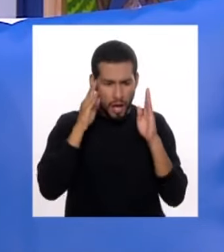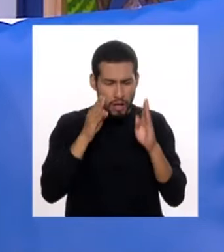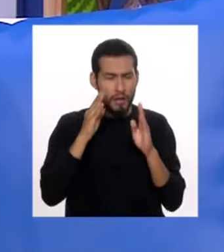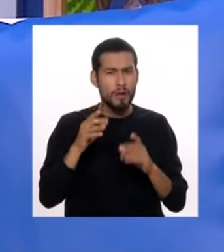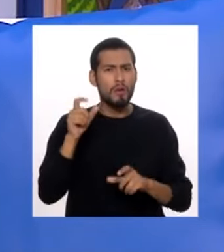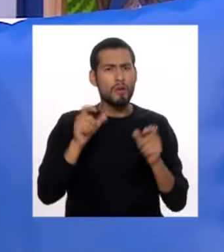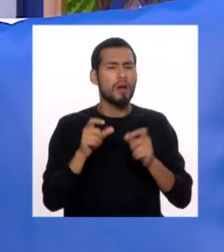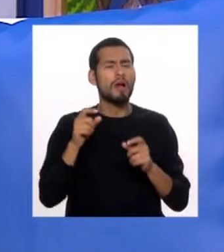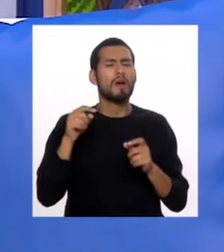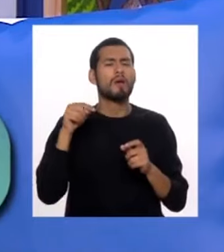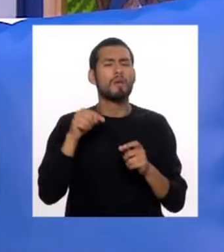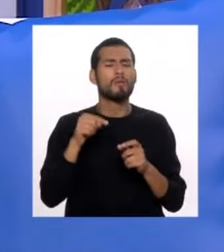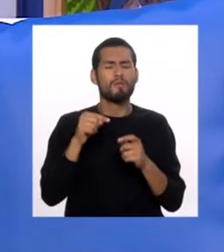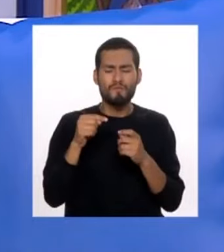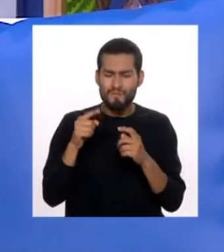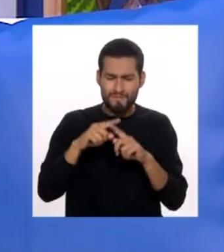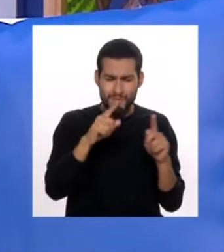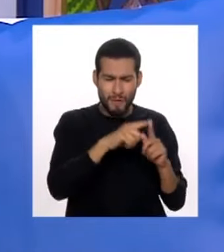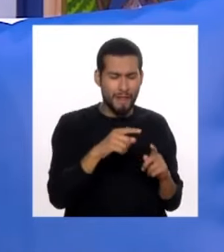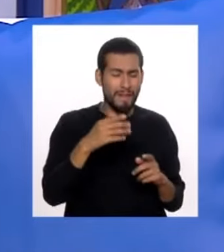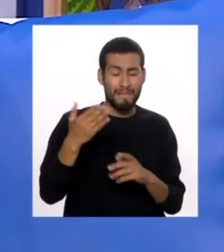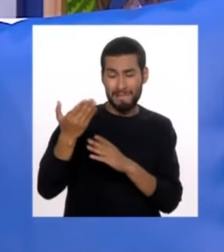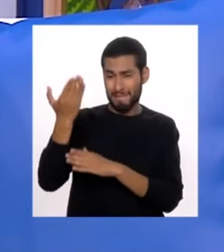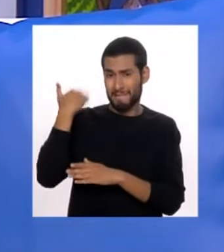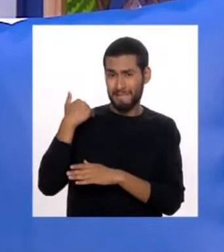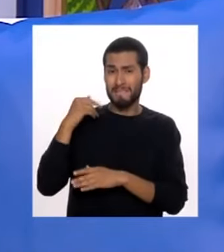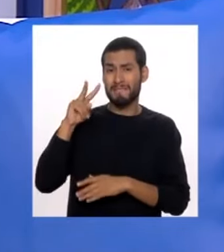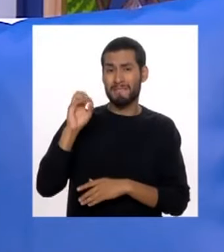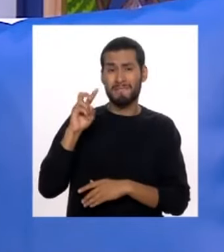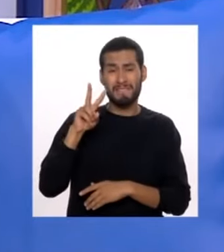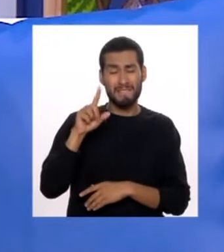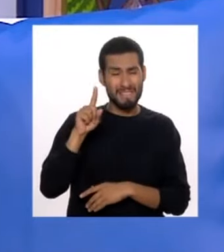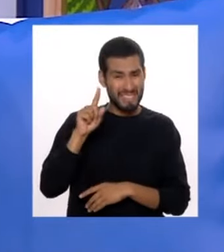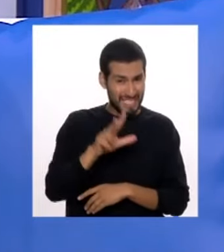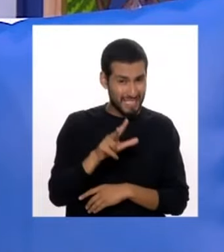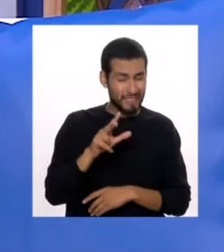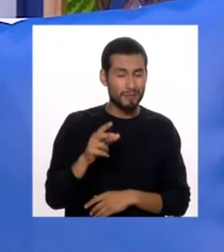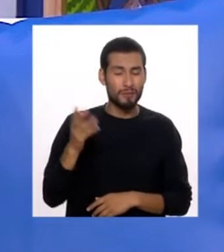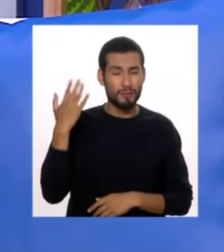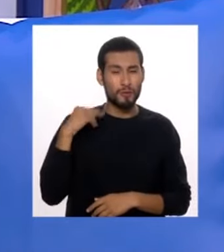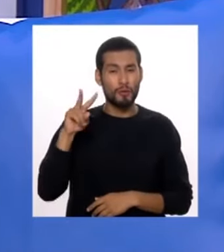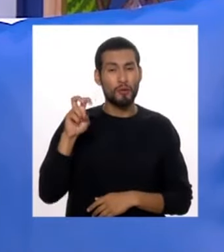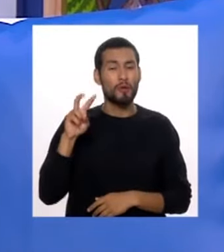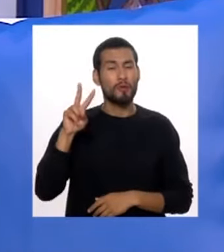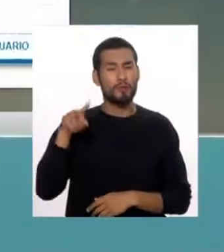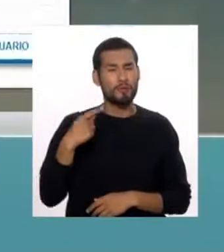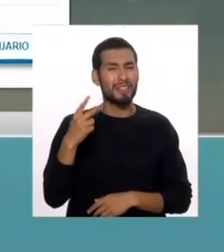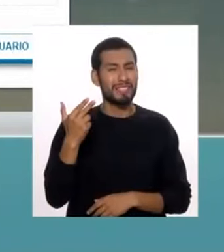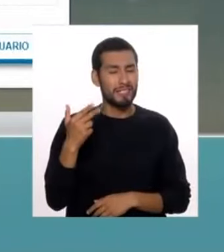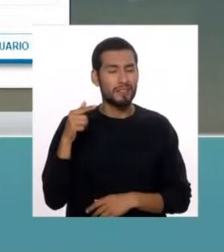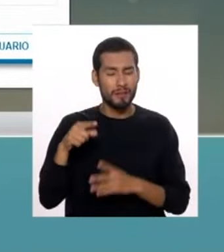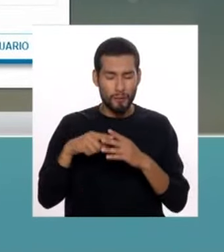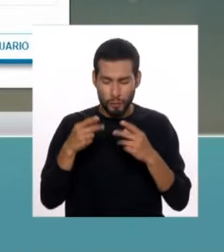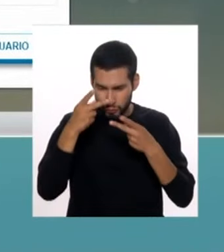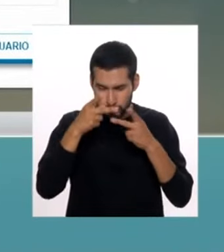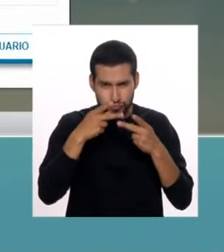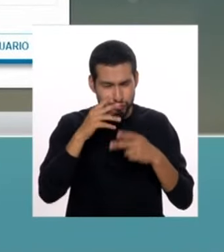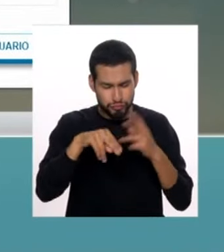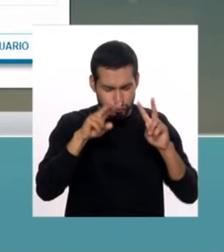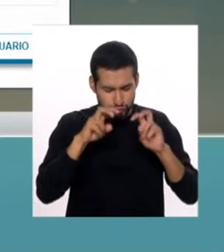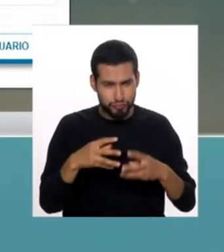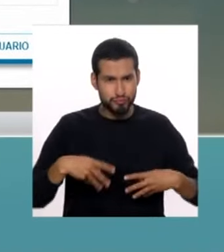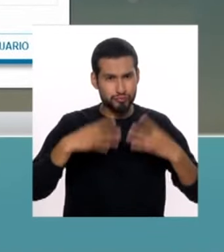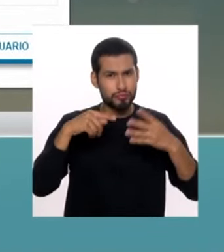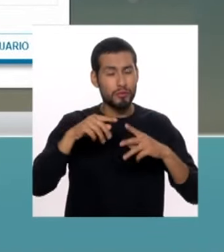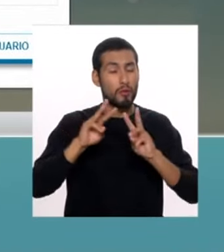escolar. Funciona desde el año 2013. Desde el 2013, el Ministerio de Educación tiene la información acerca de todos los casos que son reportados a